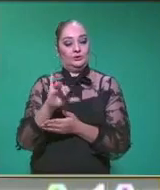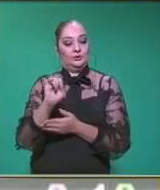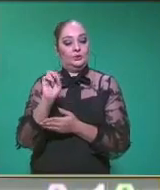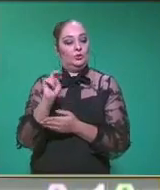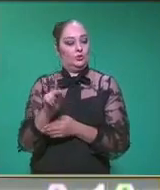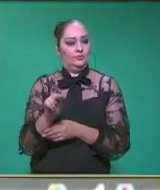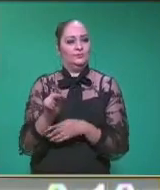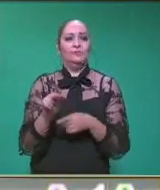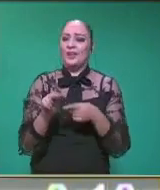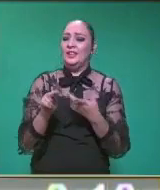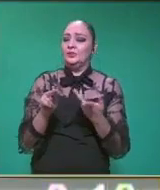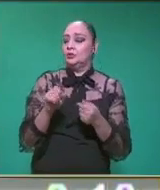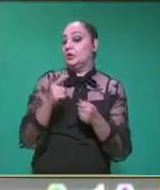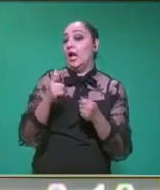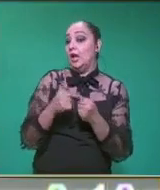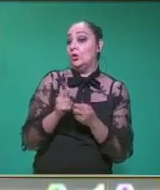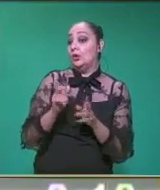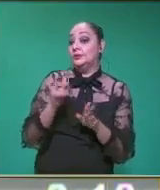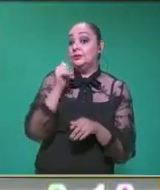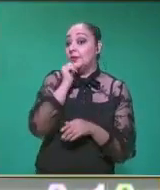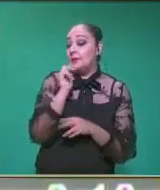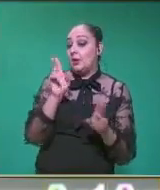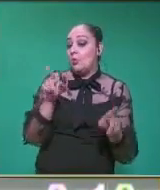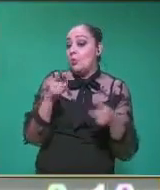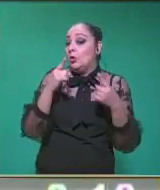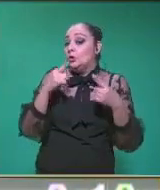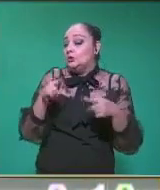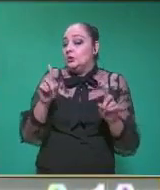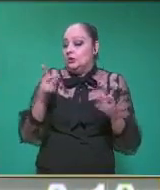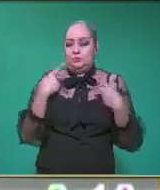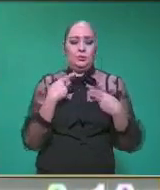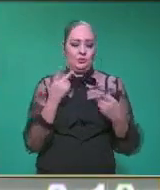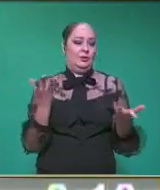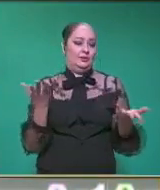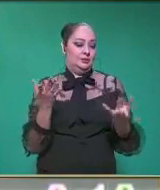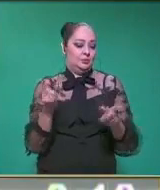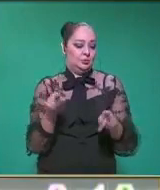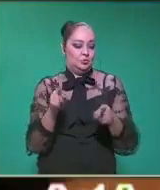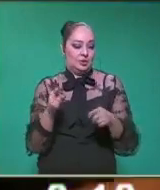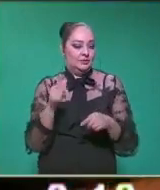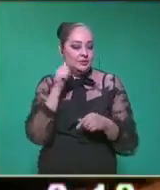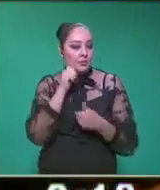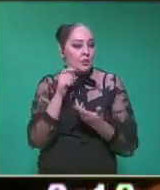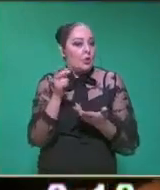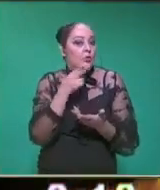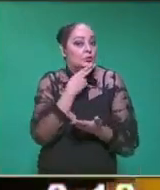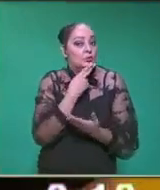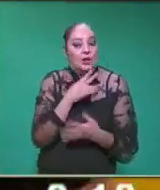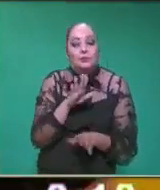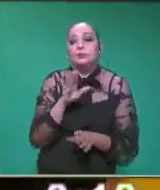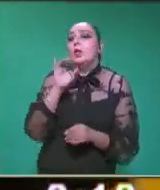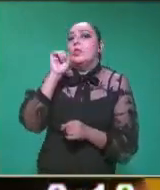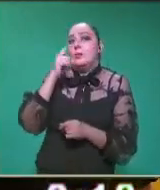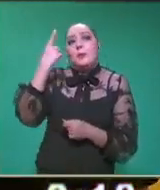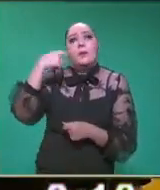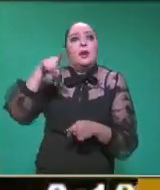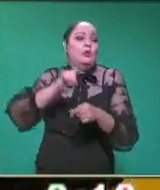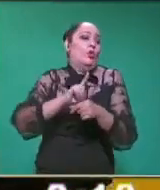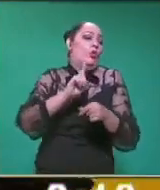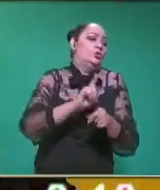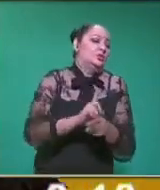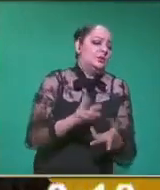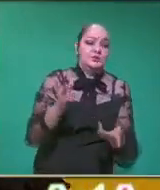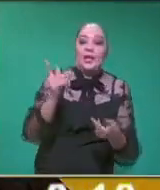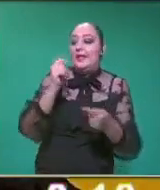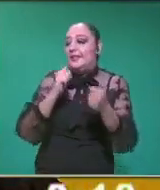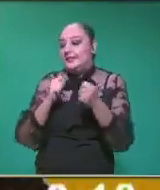elemento que los músicos usamos muchísimo e incluso nuestra vida diaria, maestro. Los comerciales, las